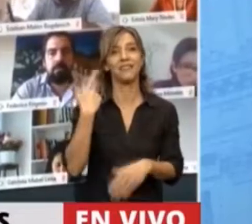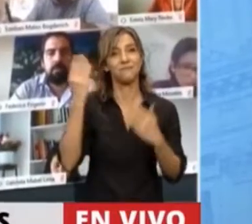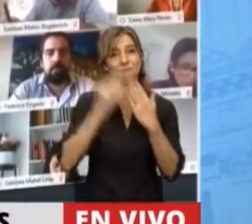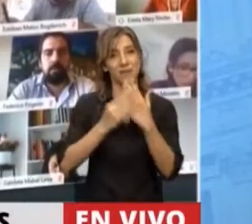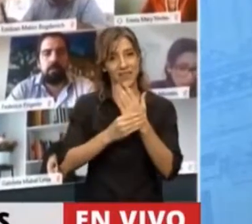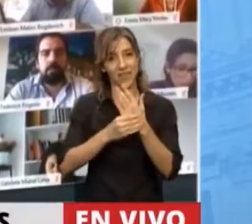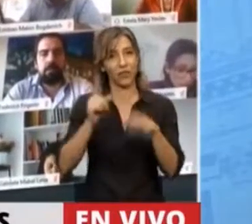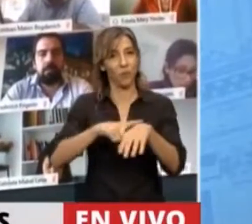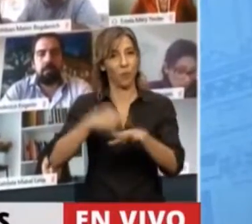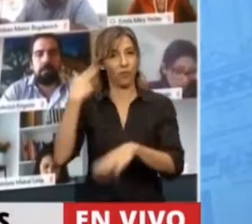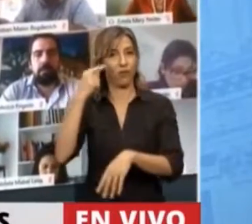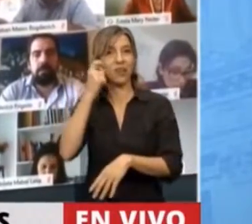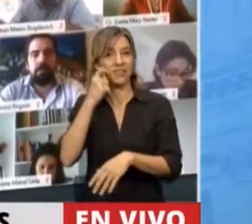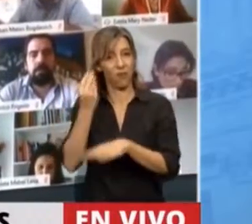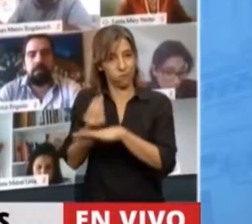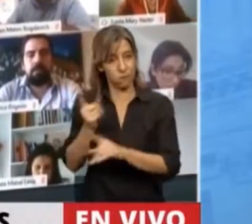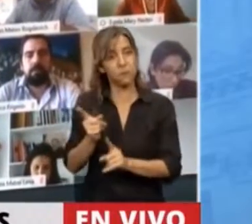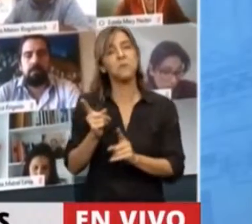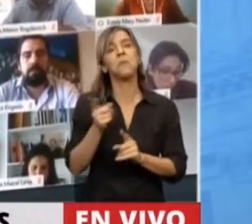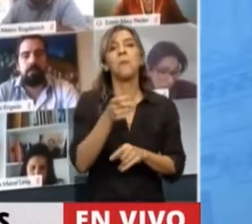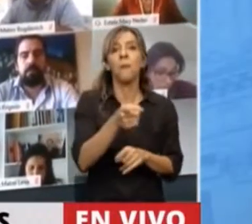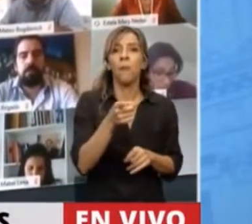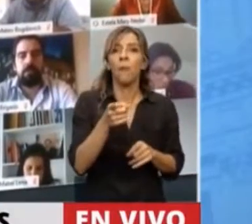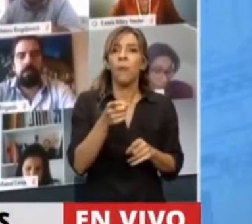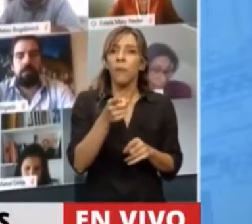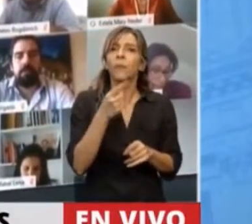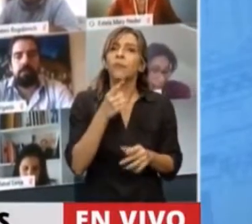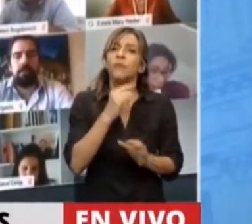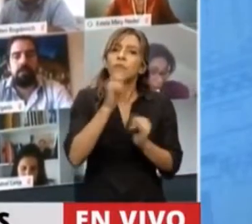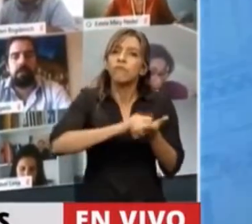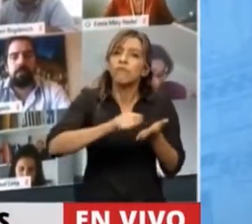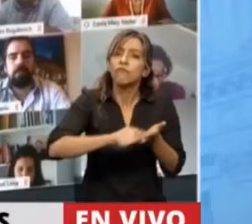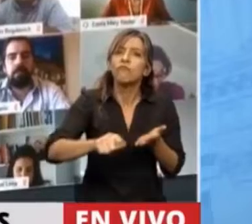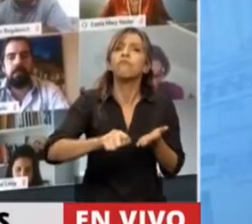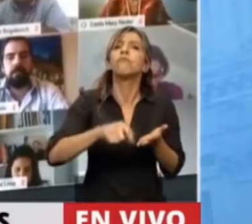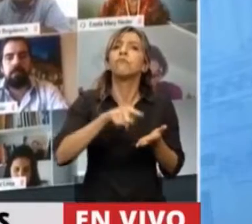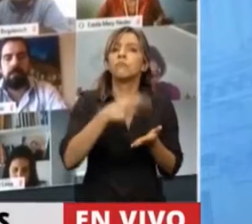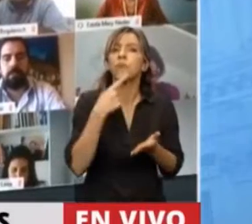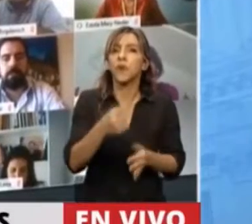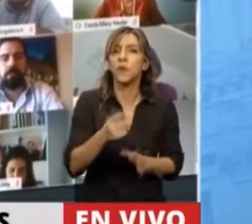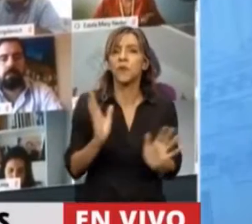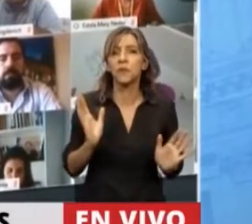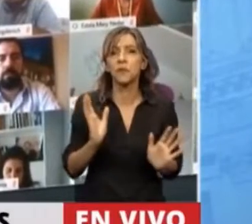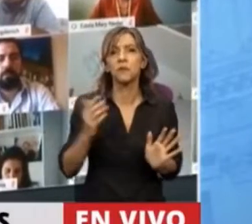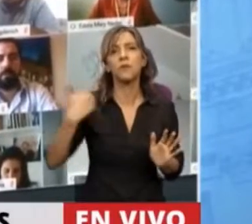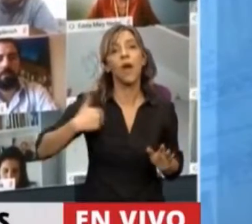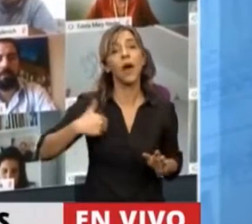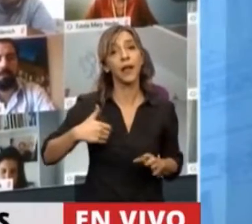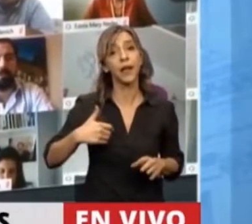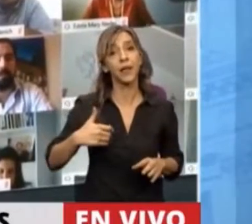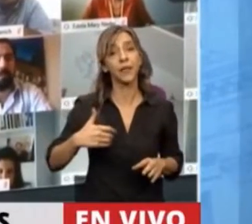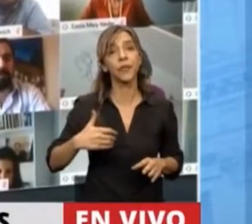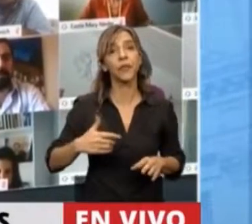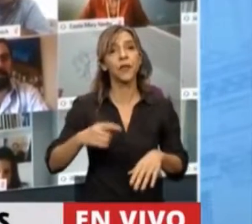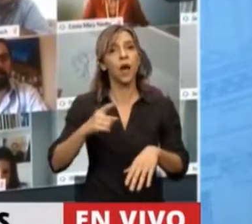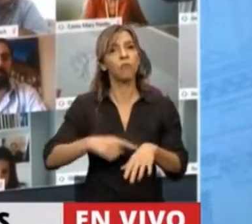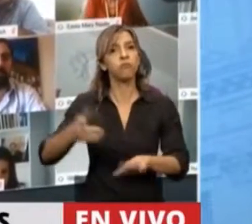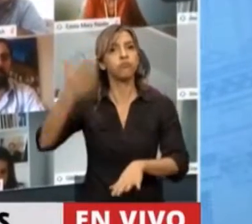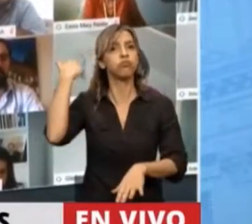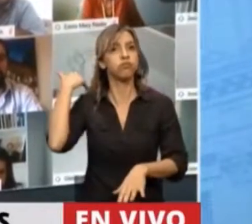Kicillof, que dice que Argentina gastó en la pandemia menos